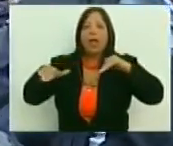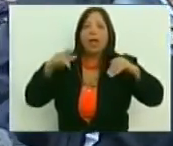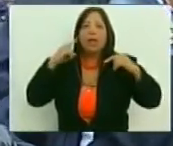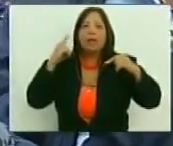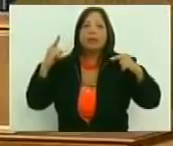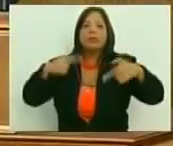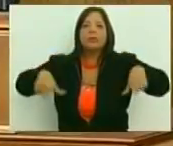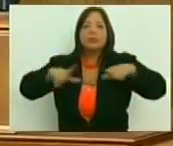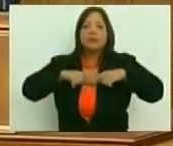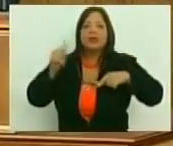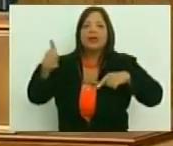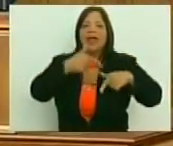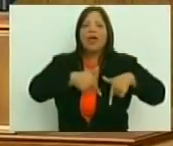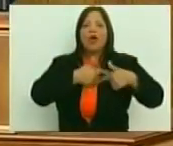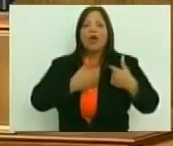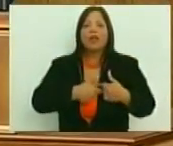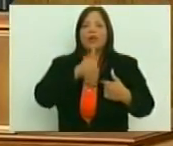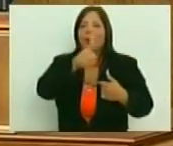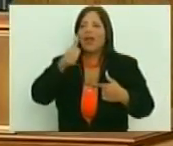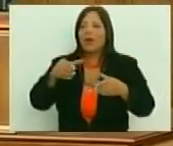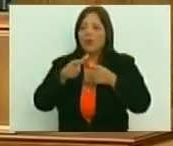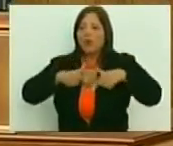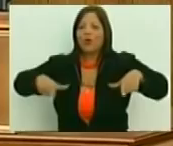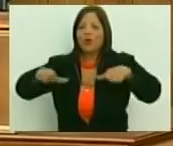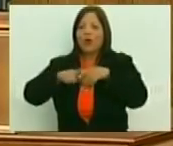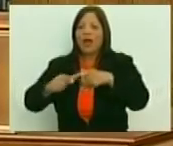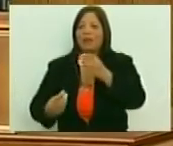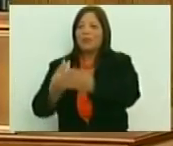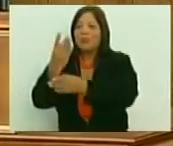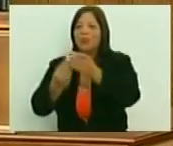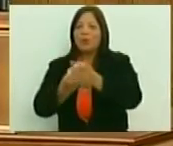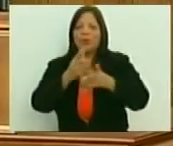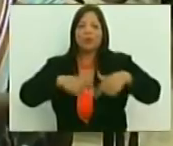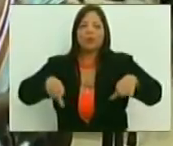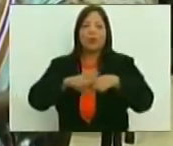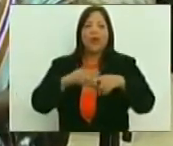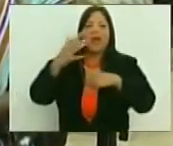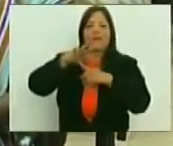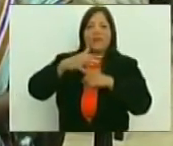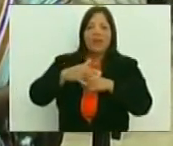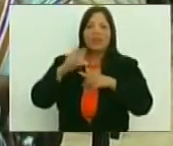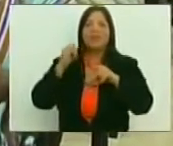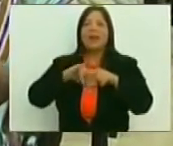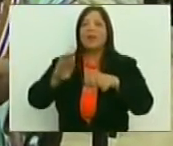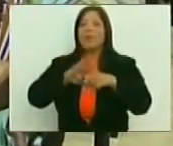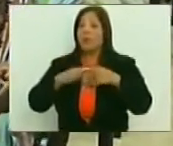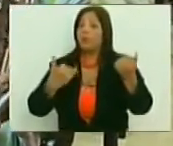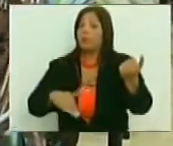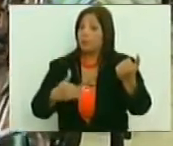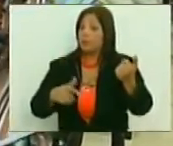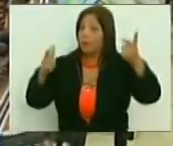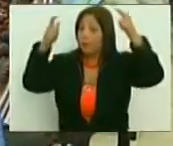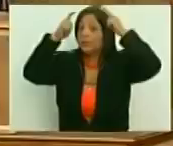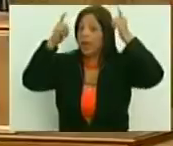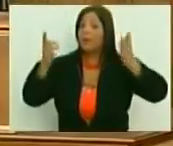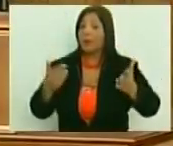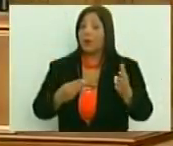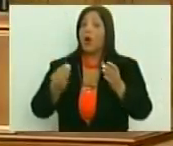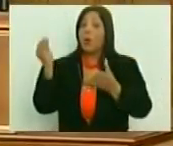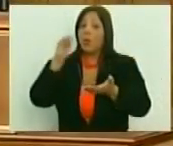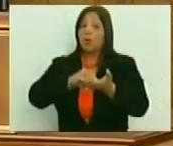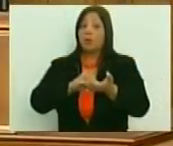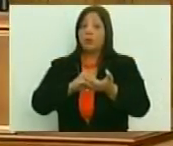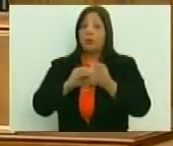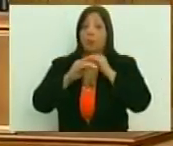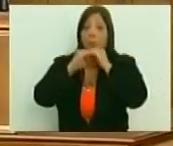Estamos pidiendo para cada corazón que tenga su sede. Financiamiento directo para los festivales, Gilman Fest, que lo propuso Chávez. Y no le